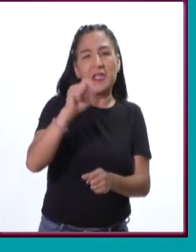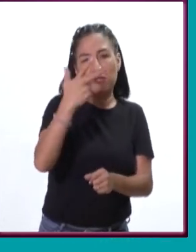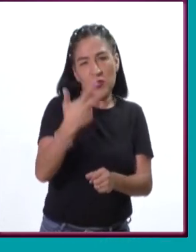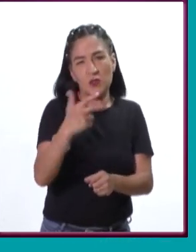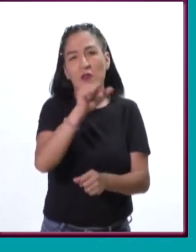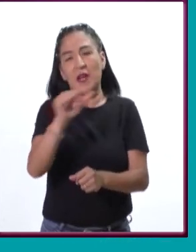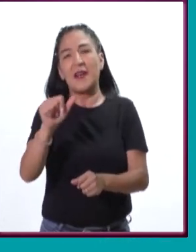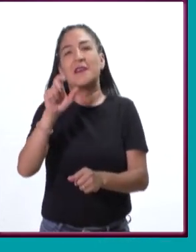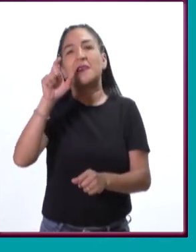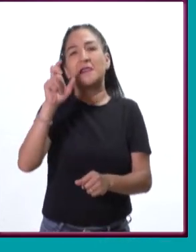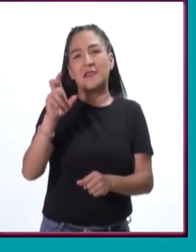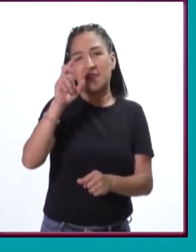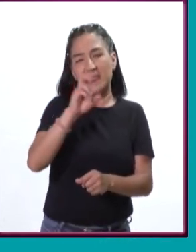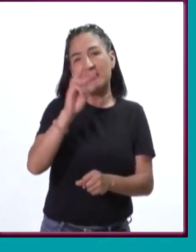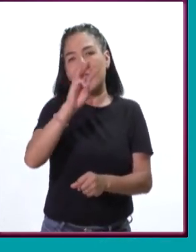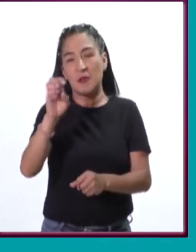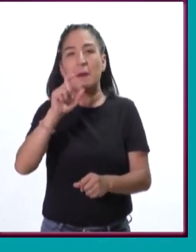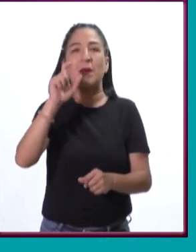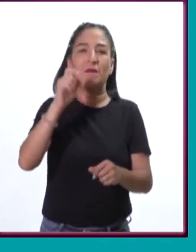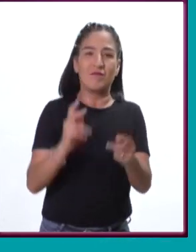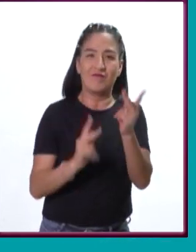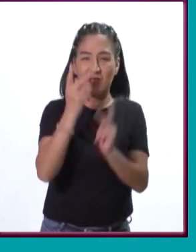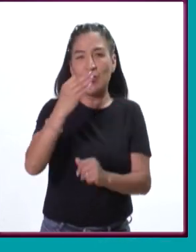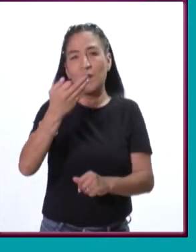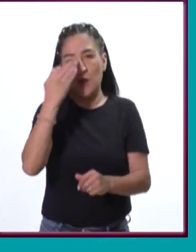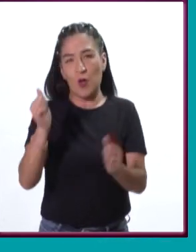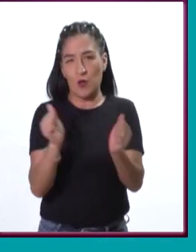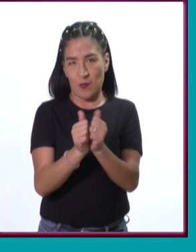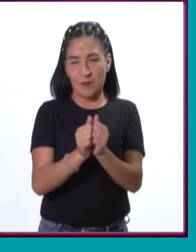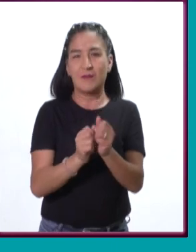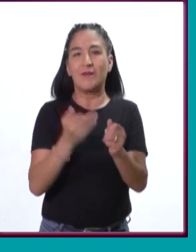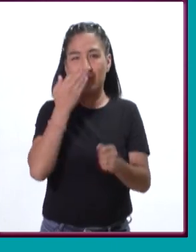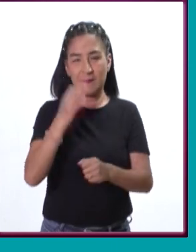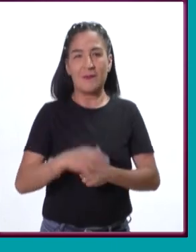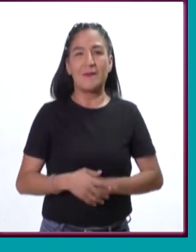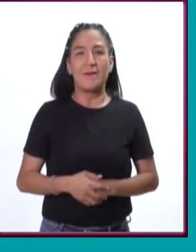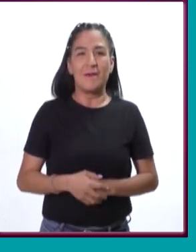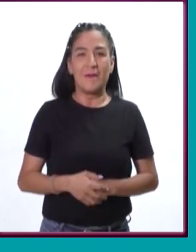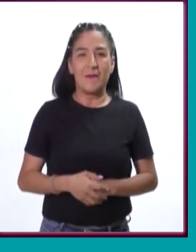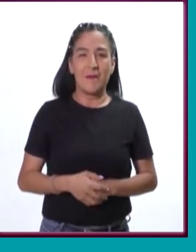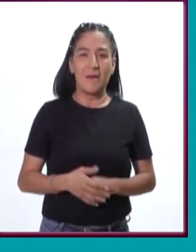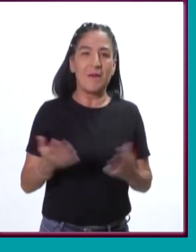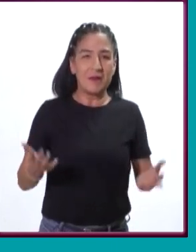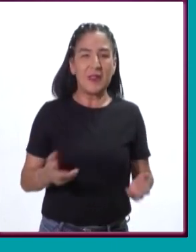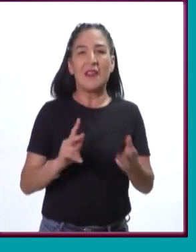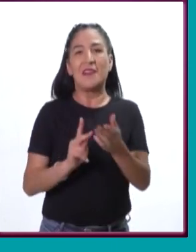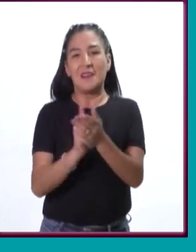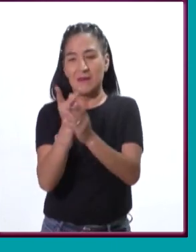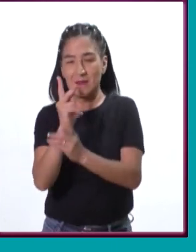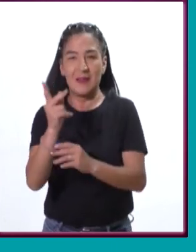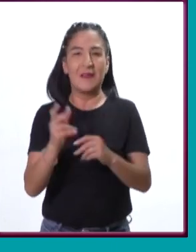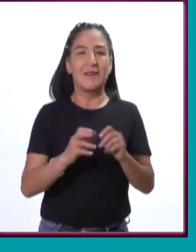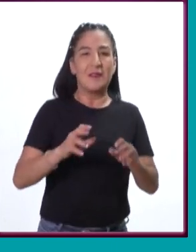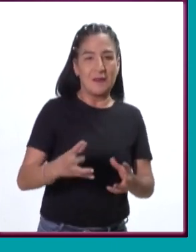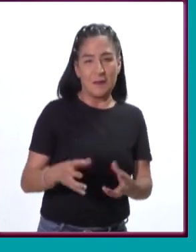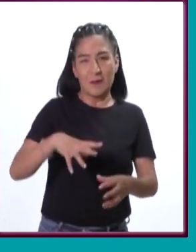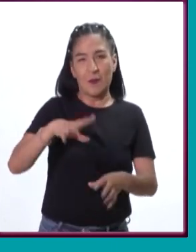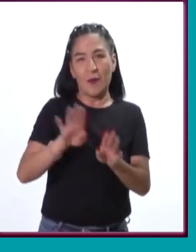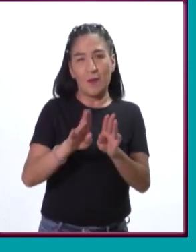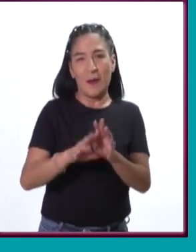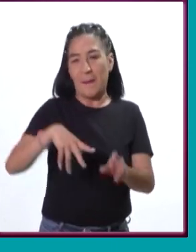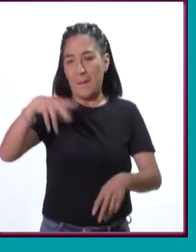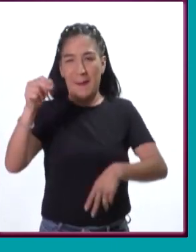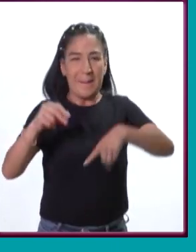aproximaciones al número de especies que tenemos en México y el número que se ha calculado